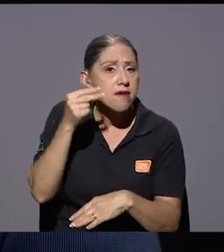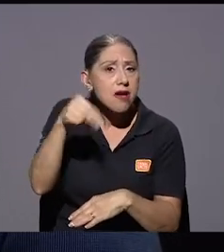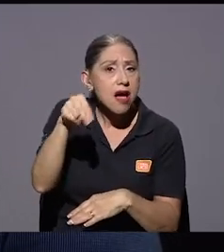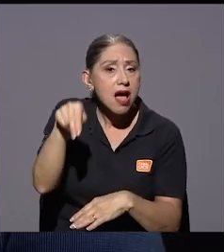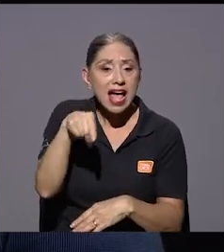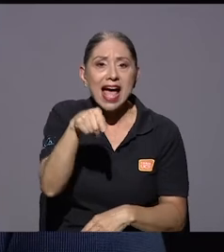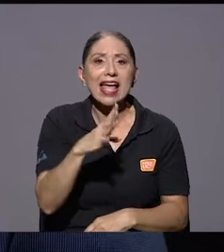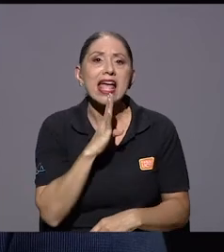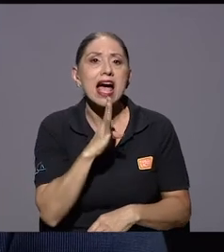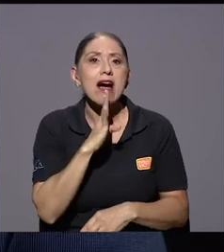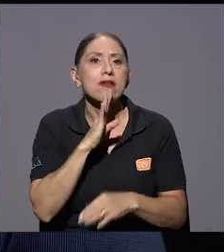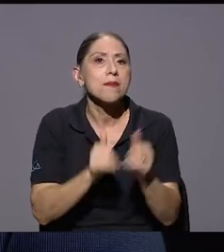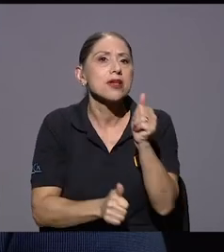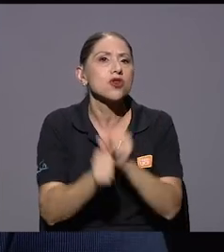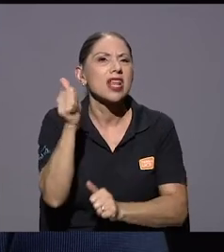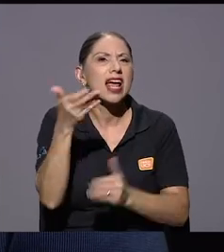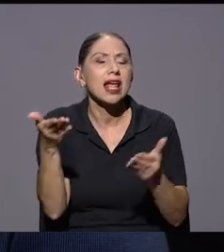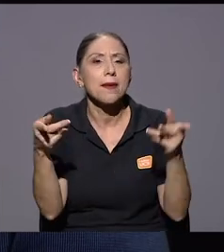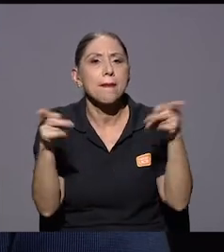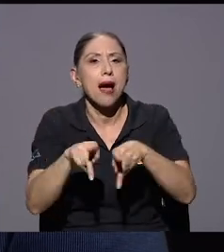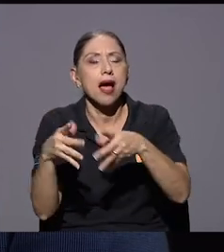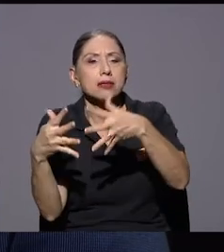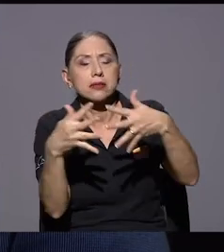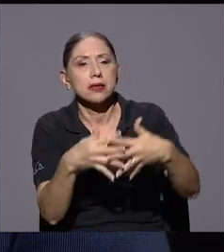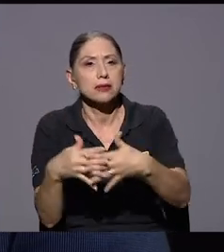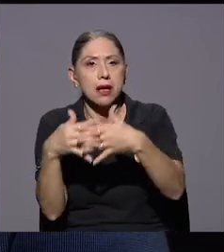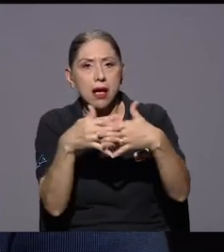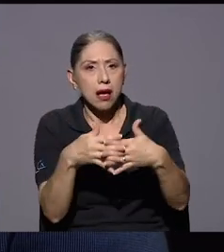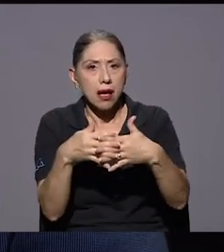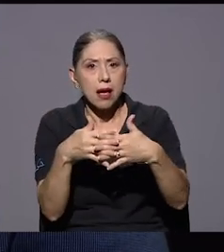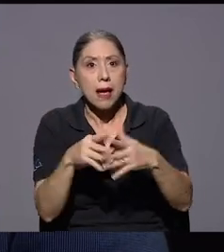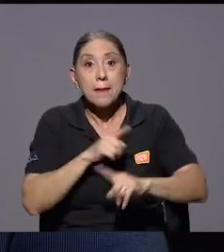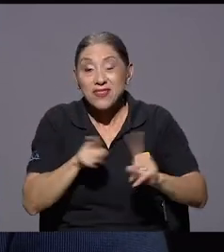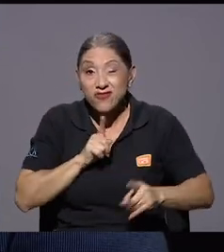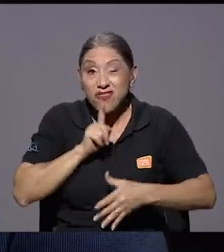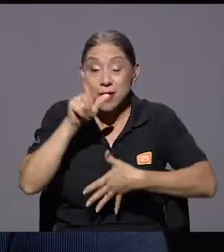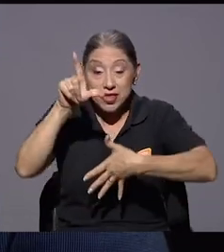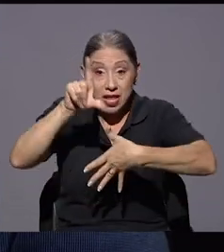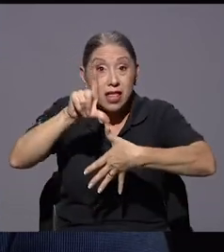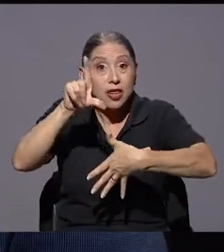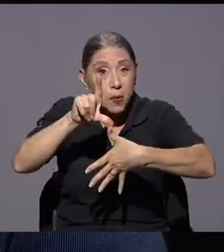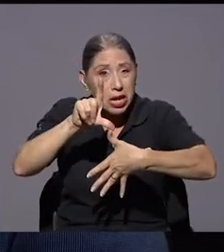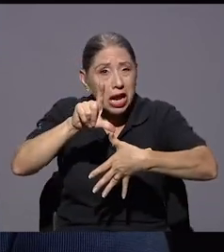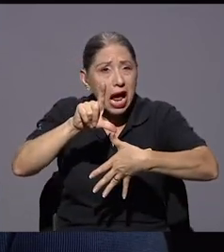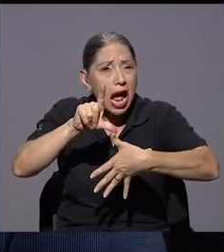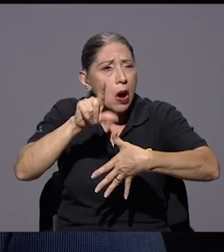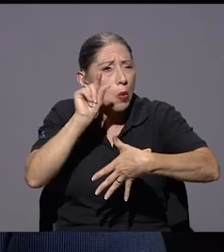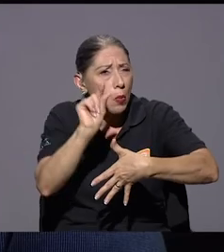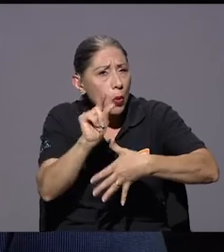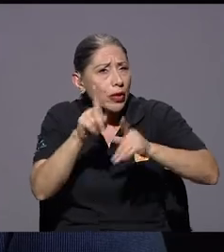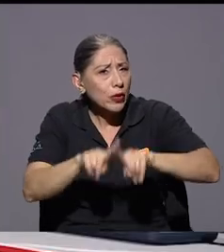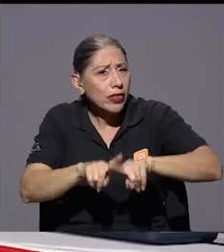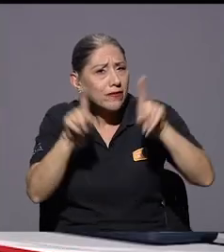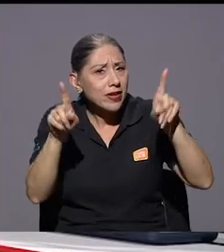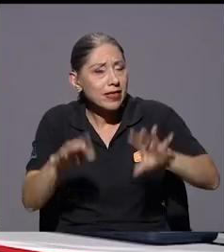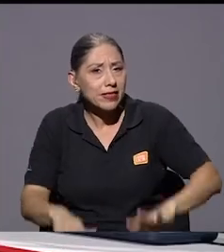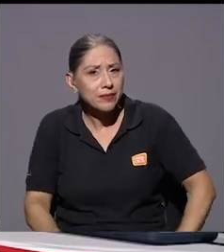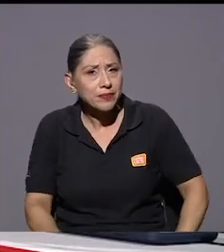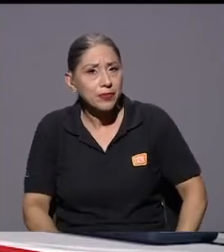posiblemente y la mayoría sobre lo que pasa en los Estados Unidos y hemos visto que la desinformación en Latinoamérica se comporta un poco diferente usted